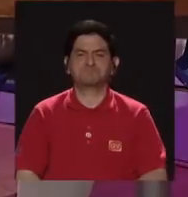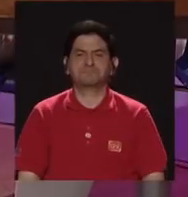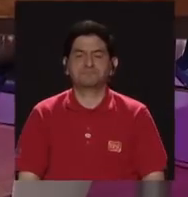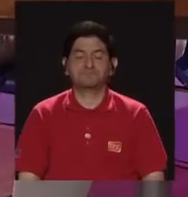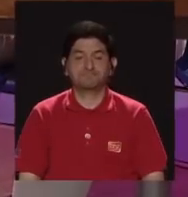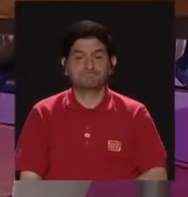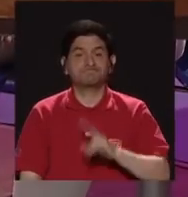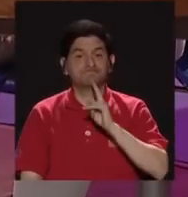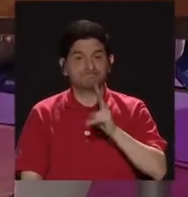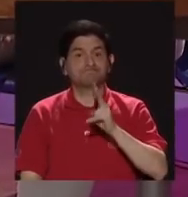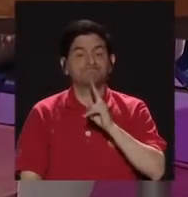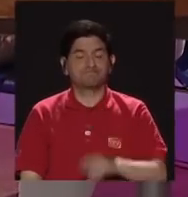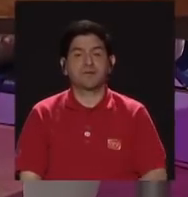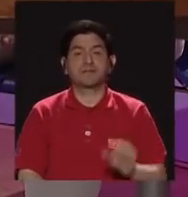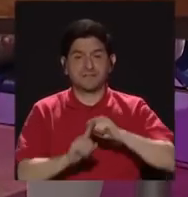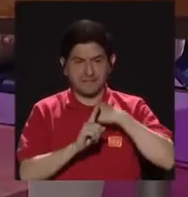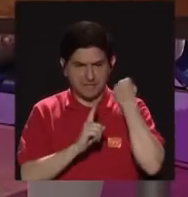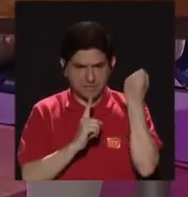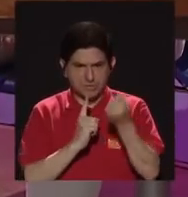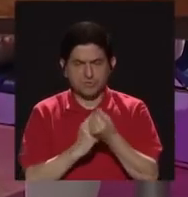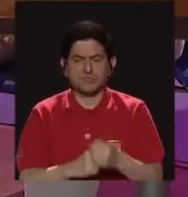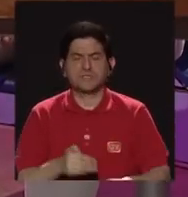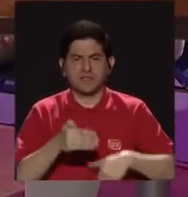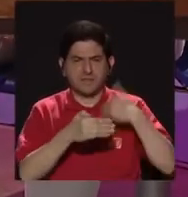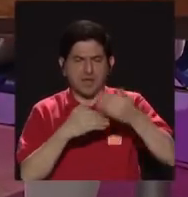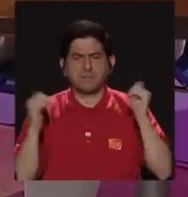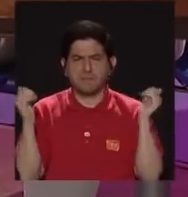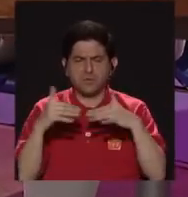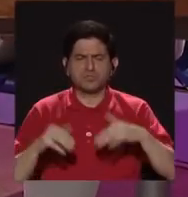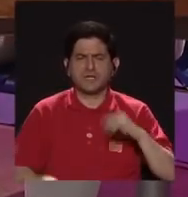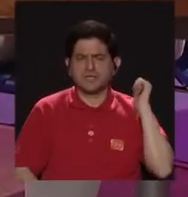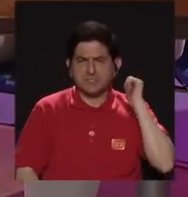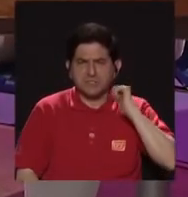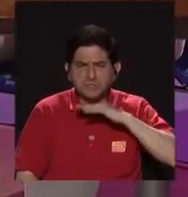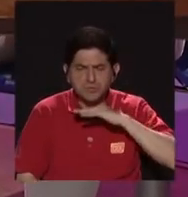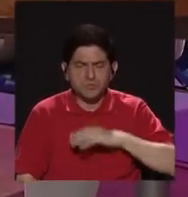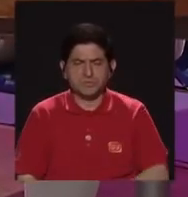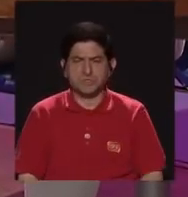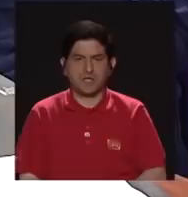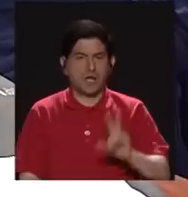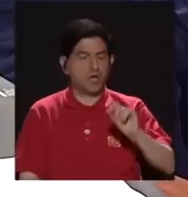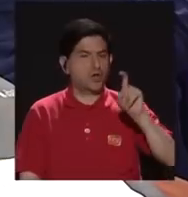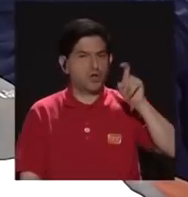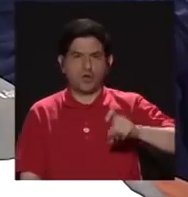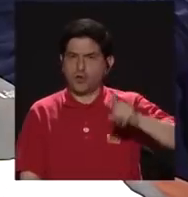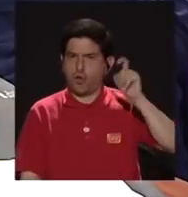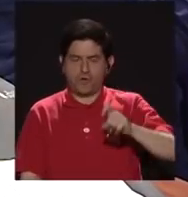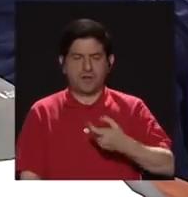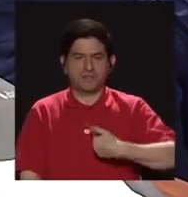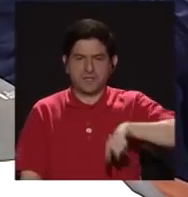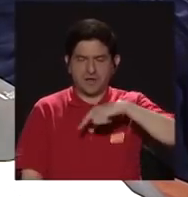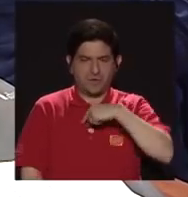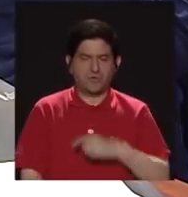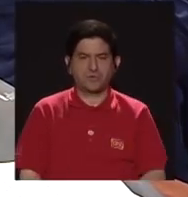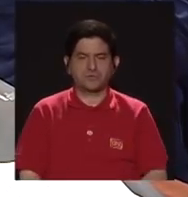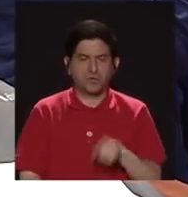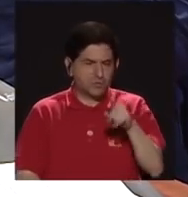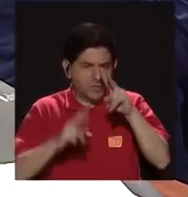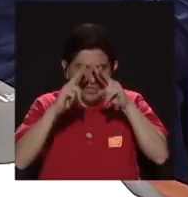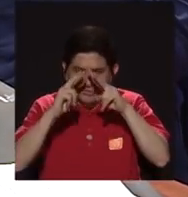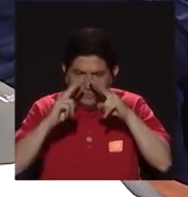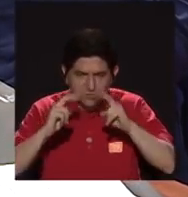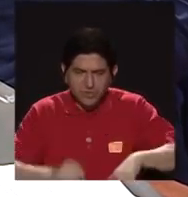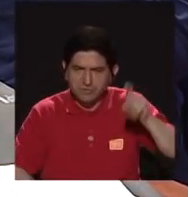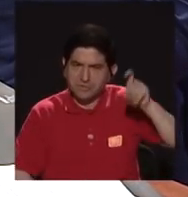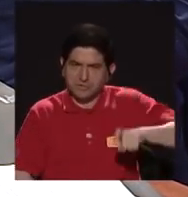Definitivamente, de verdad, somos una sociedad de la posguerra sucia sin que necesariamente se haya hecho el nivel de revisión